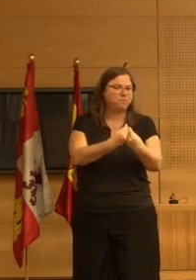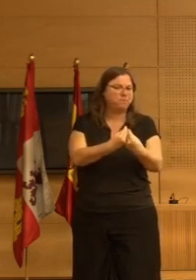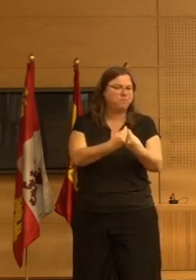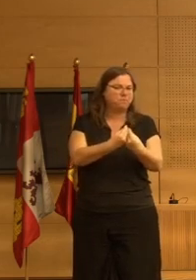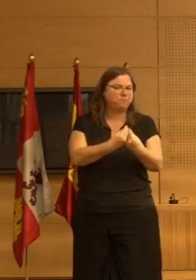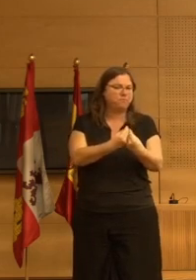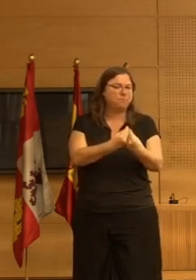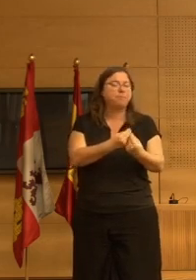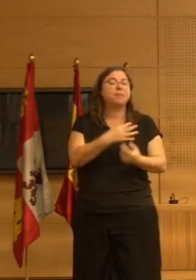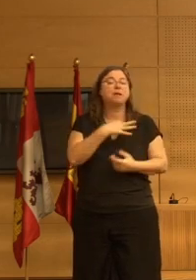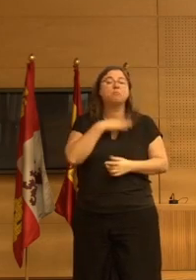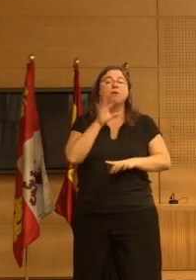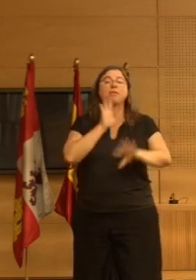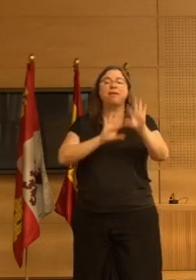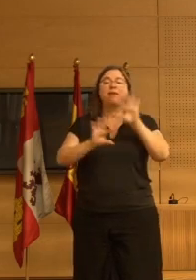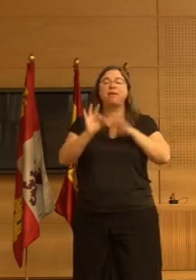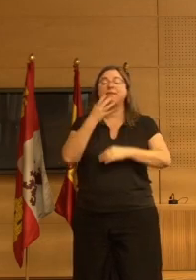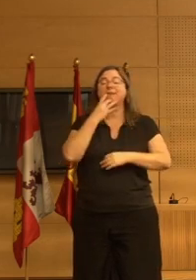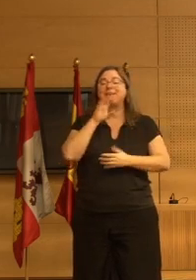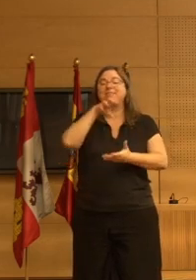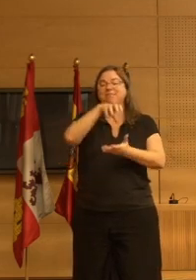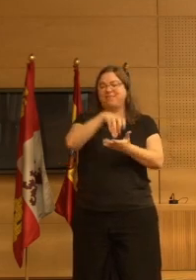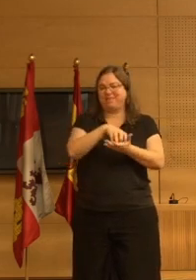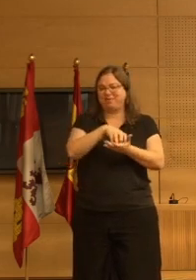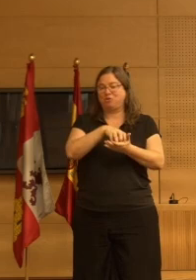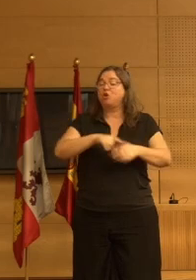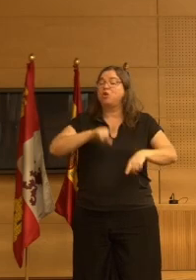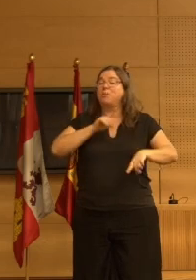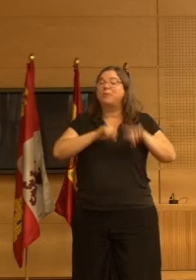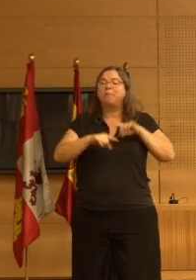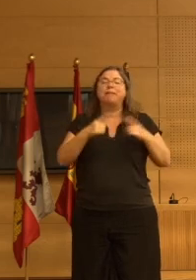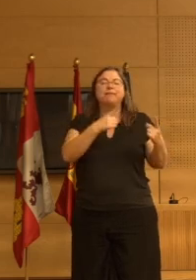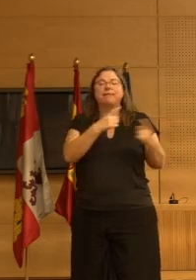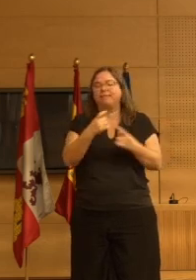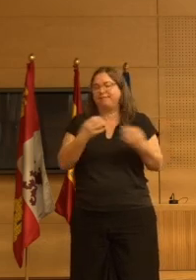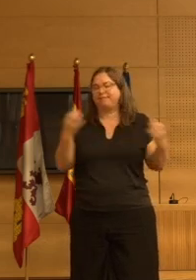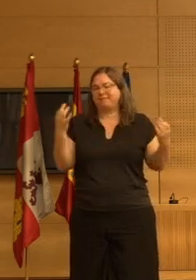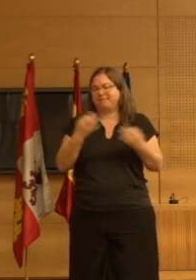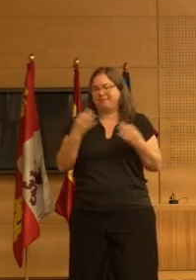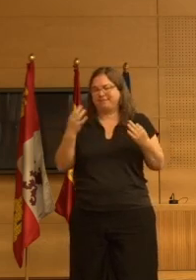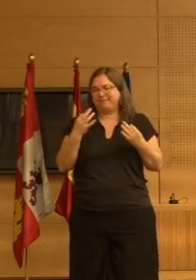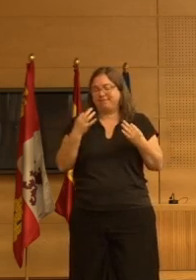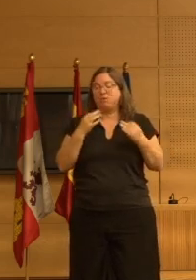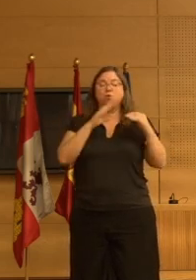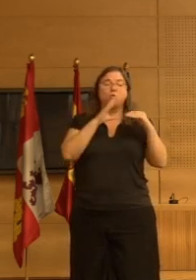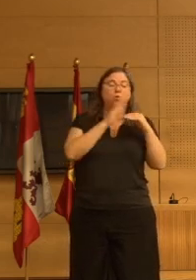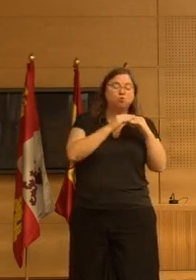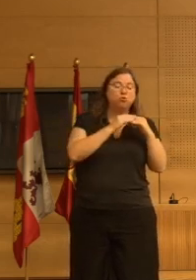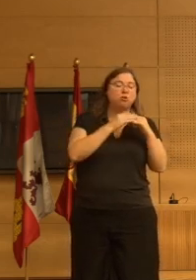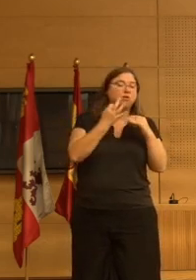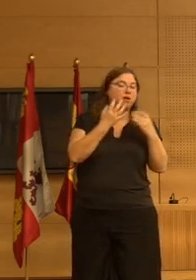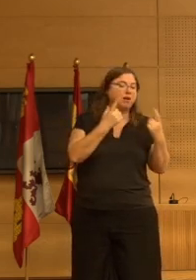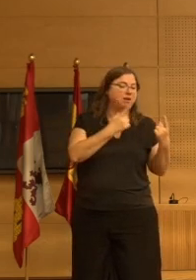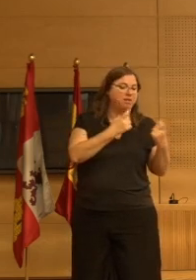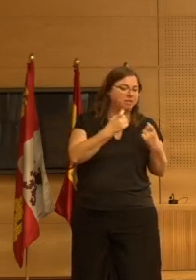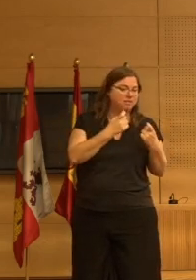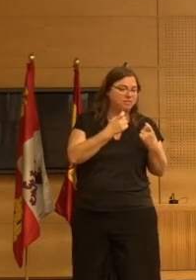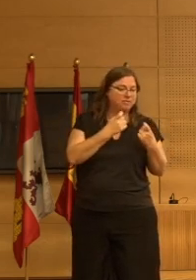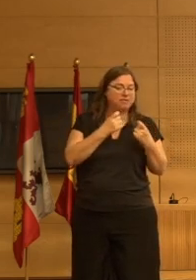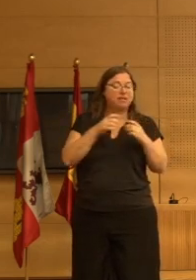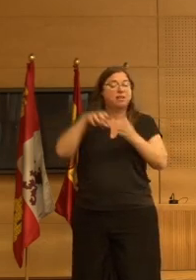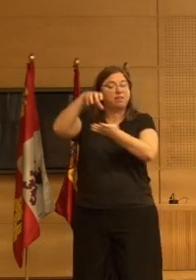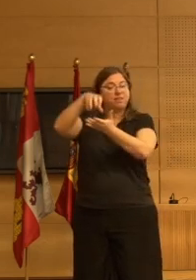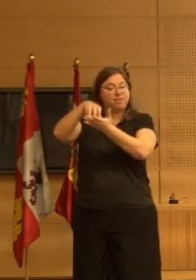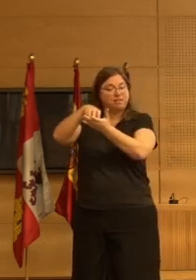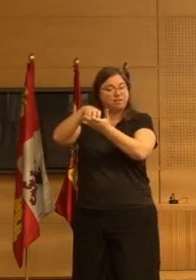y que serán elegidas por el centro en función de aquello que necesiten los usuarios y que será lo que